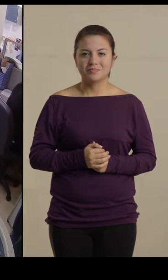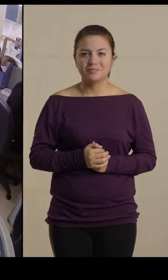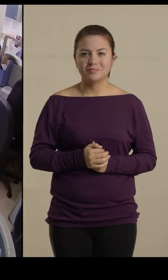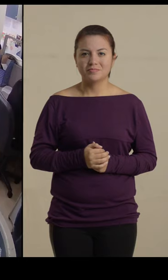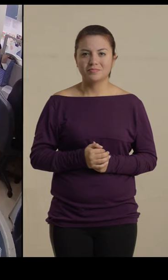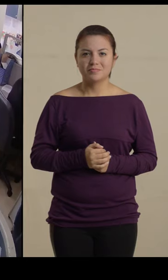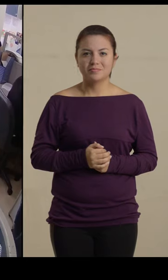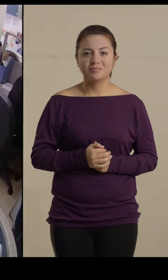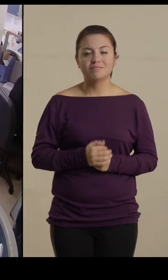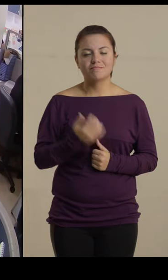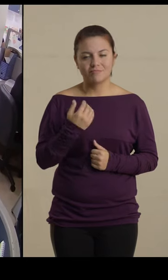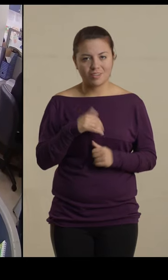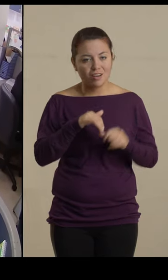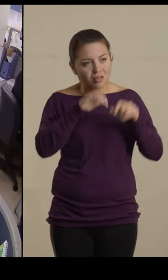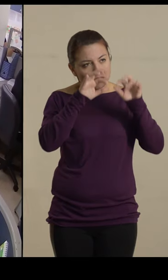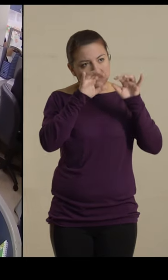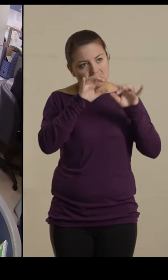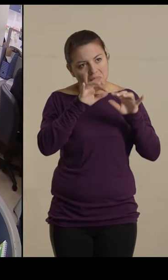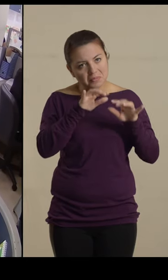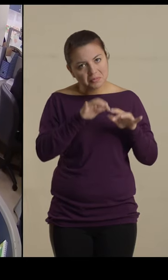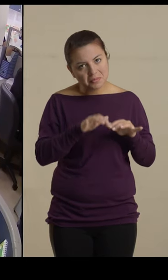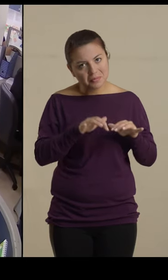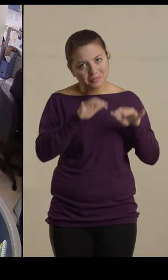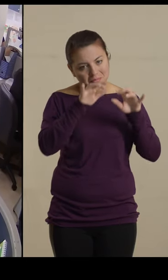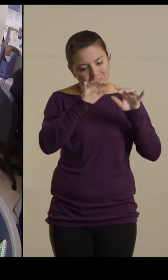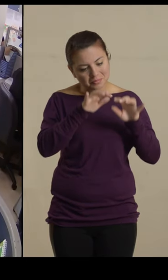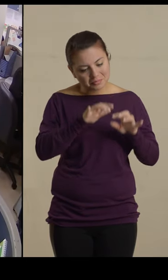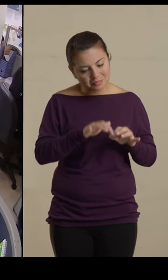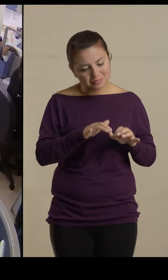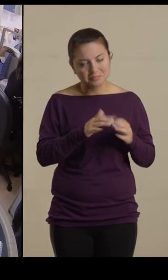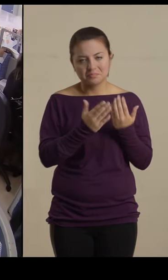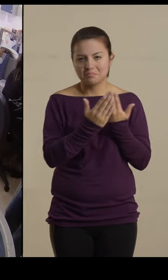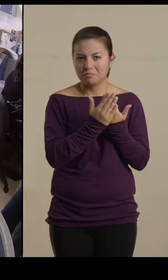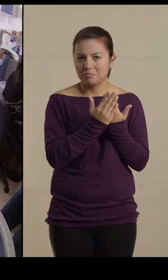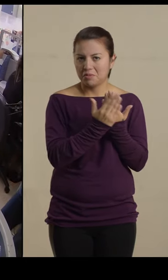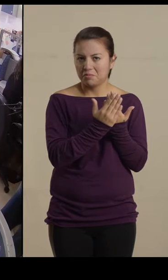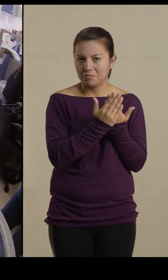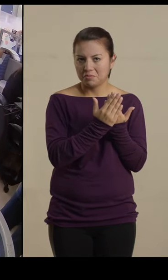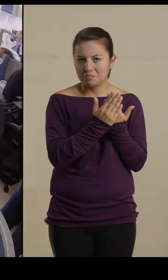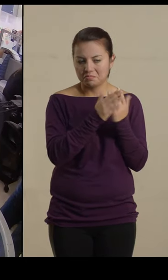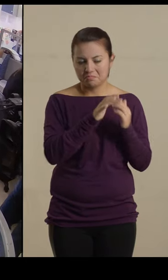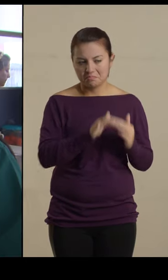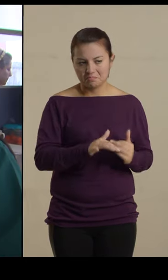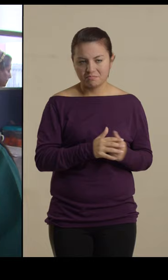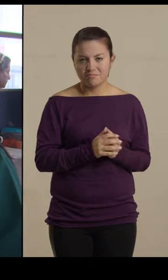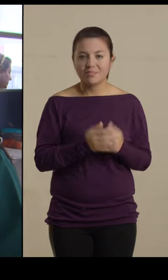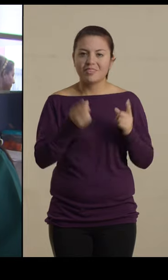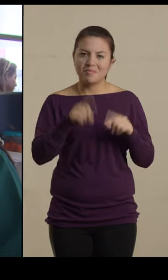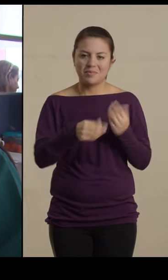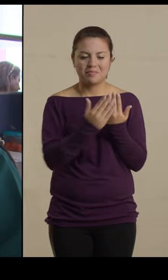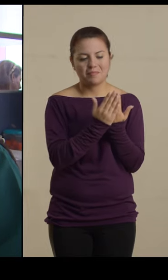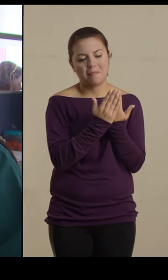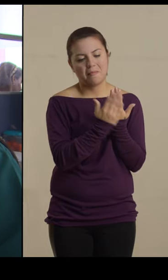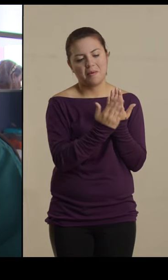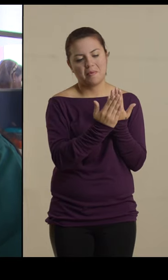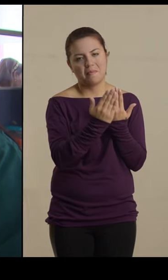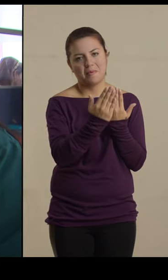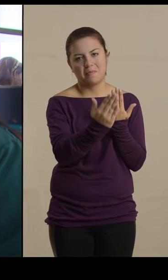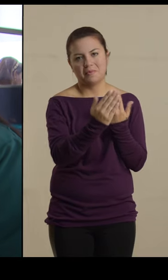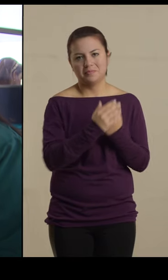ya estoy haciendo, escribí escrito y también